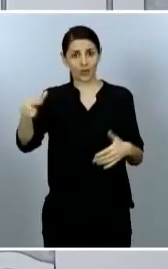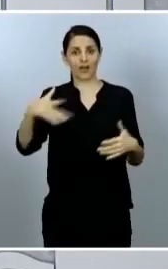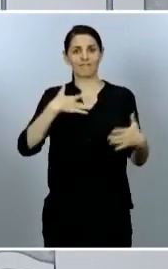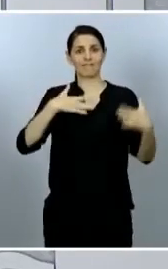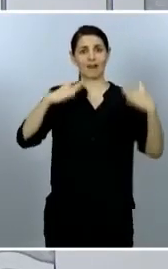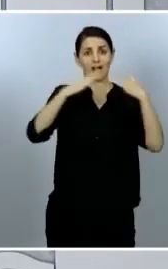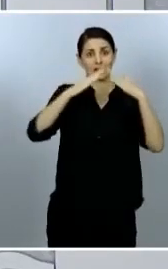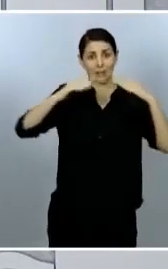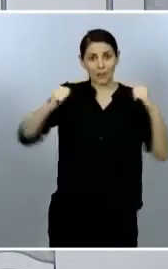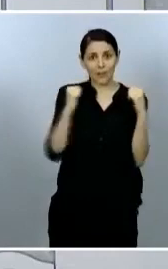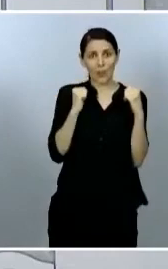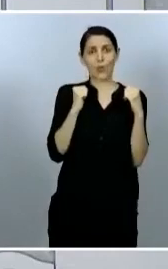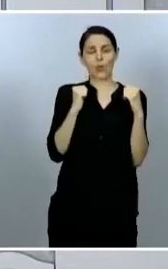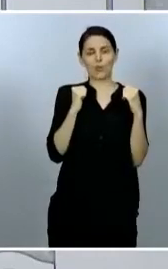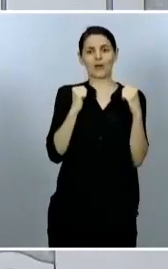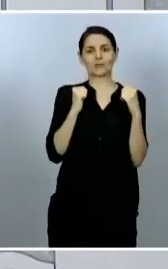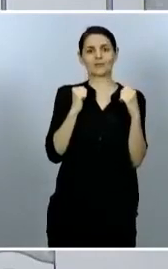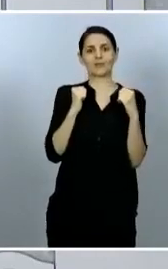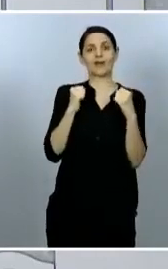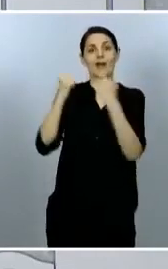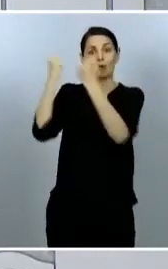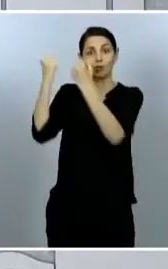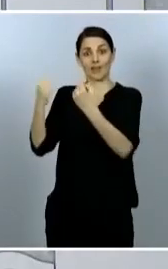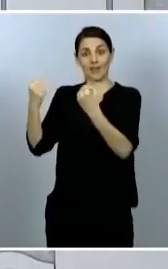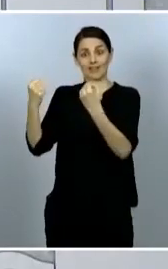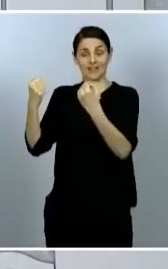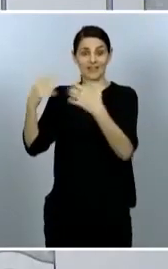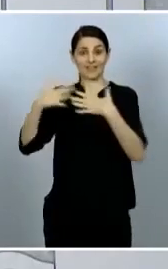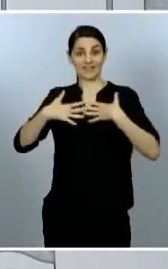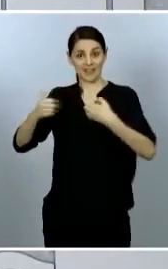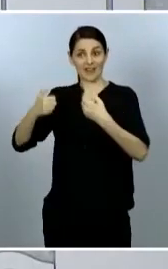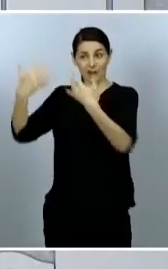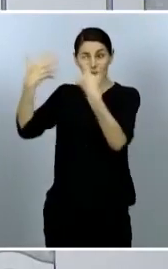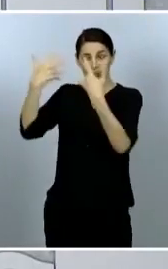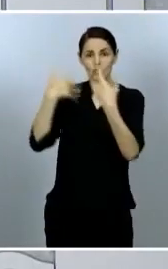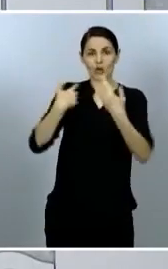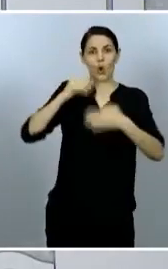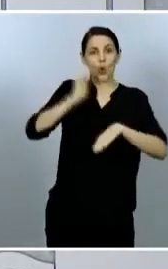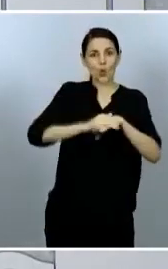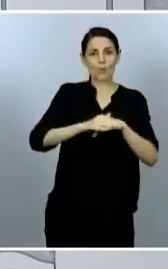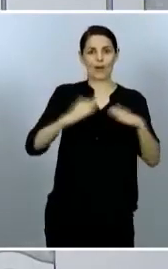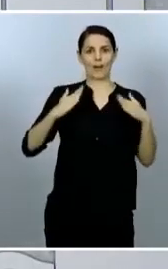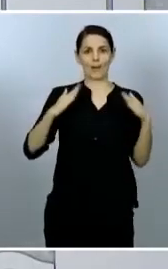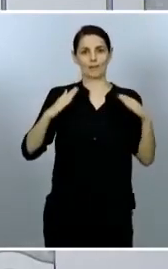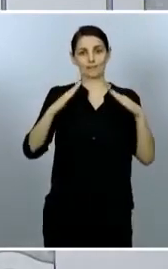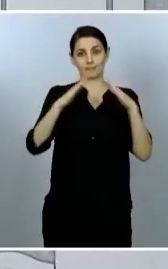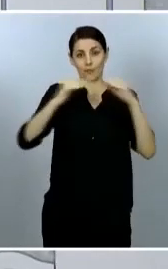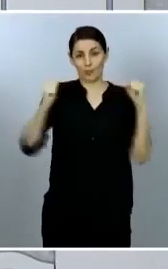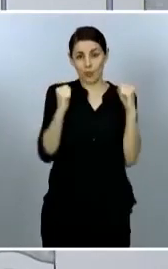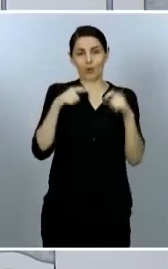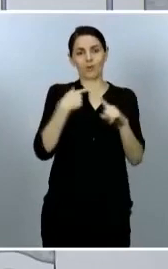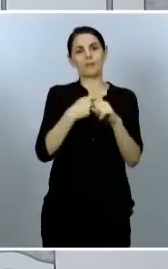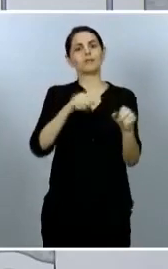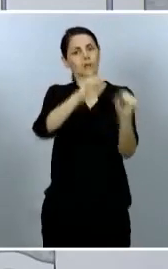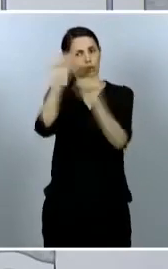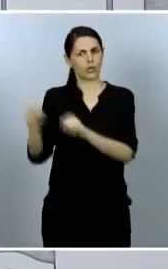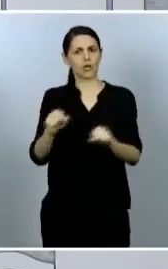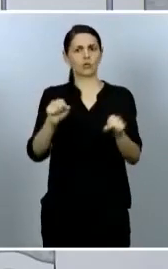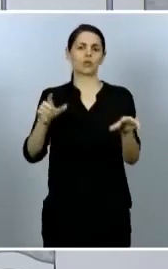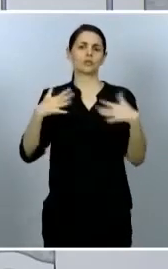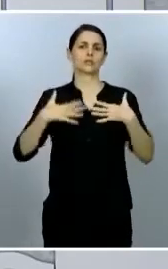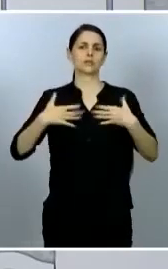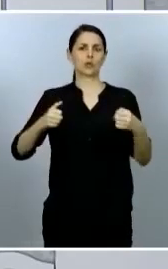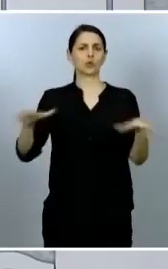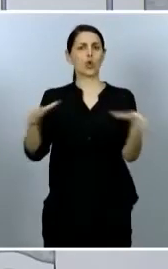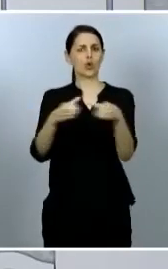de la autoridad sanitaria que vienen en el estado de alarma y protegiendo la salud colectiva. Por eso queremos hacer